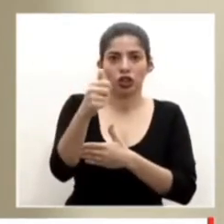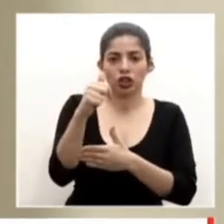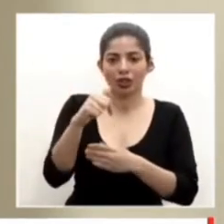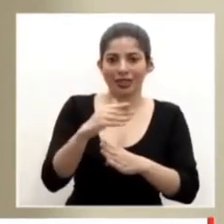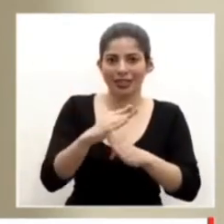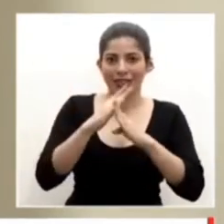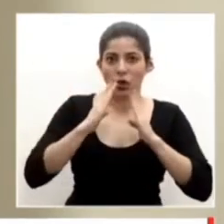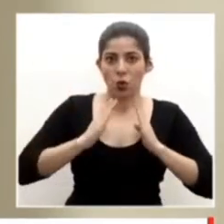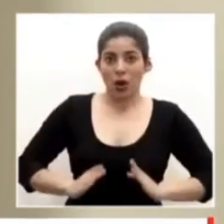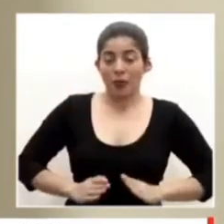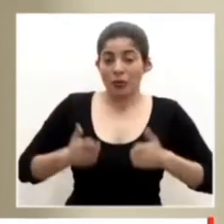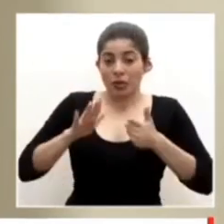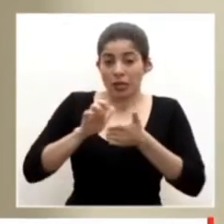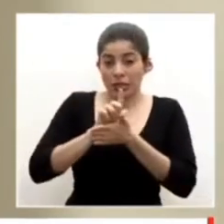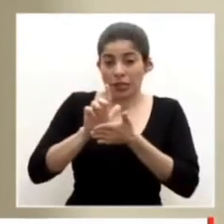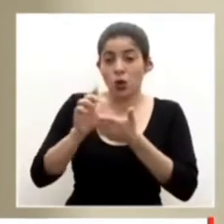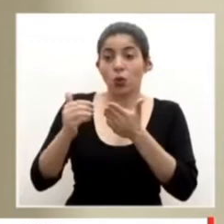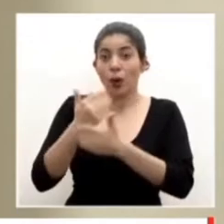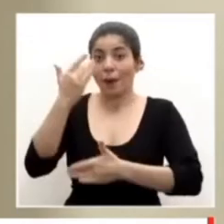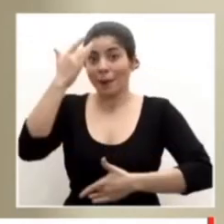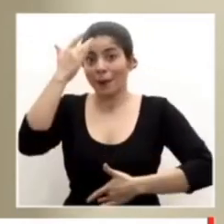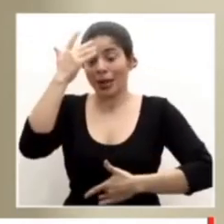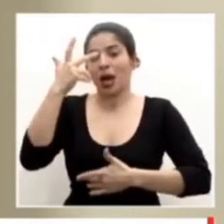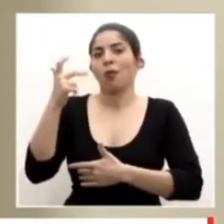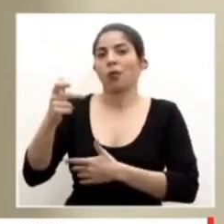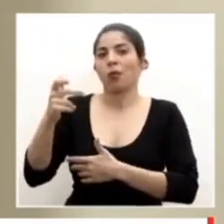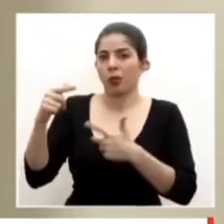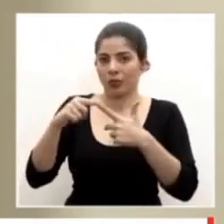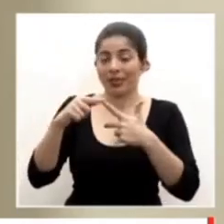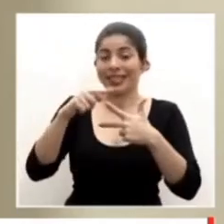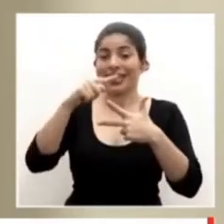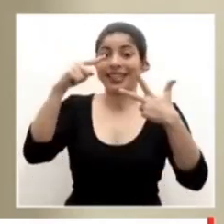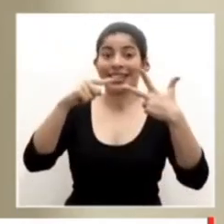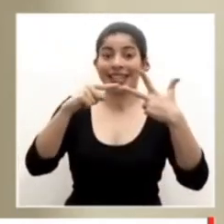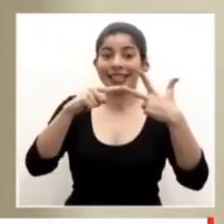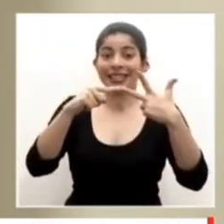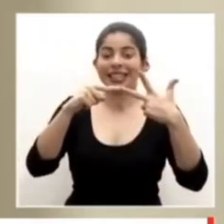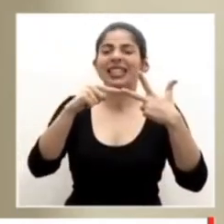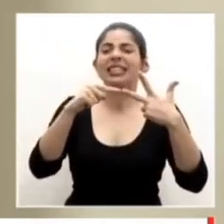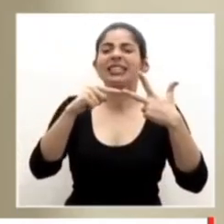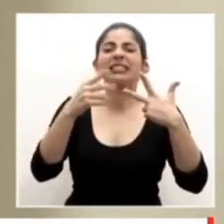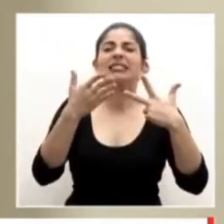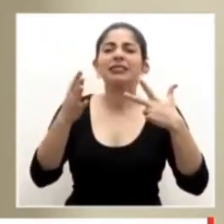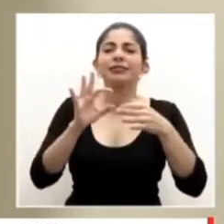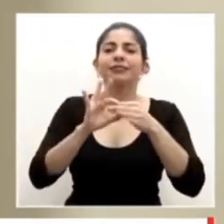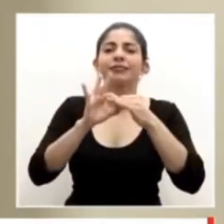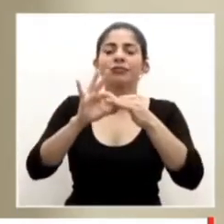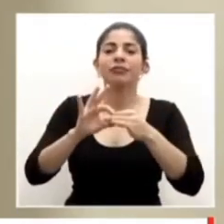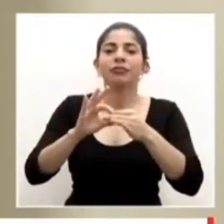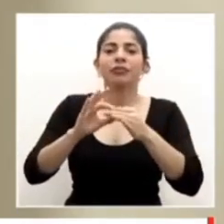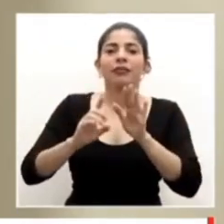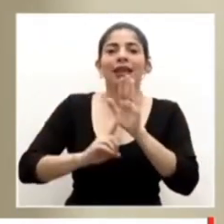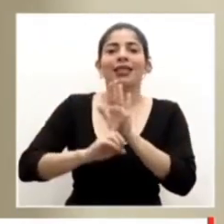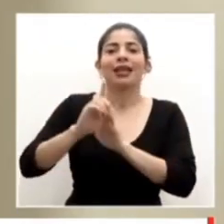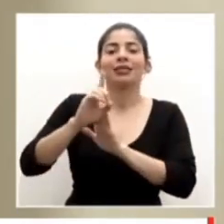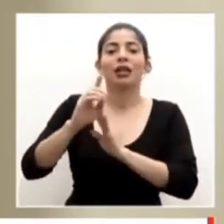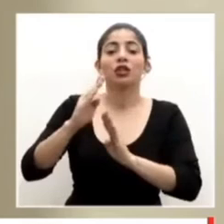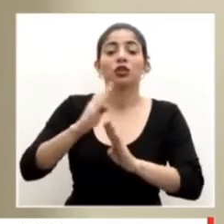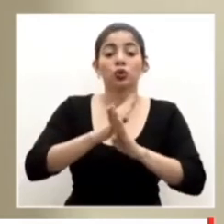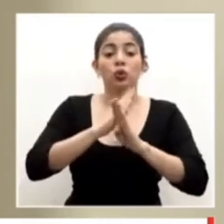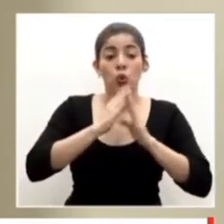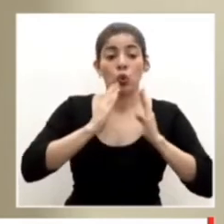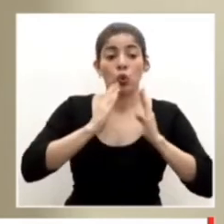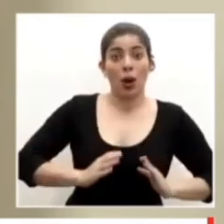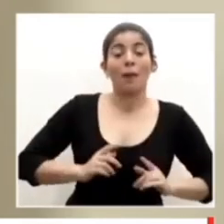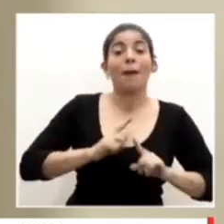anticuerpos purificados a nuevos pacientes. Y la tercera es la opción con el desarrollo de esos anticuerpos